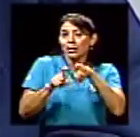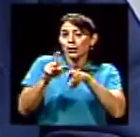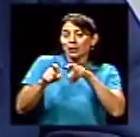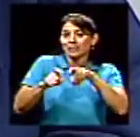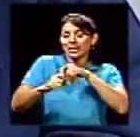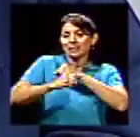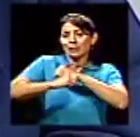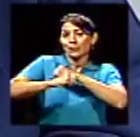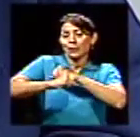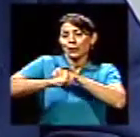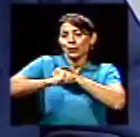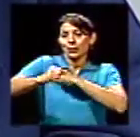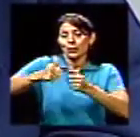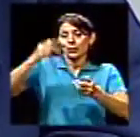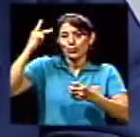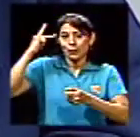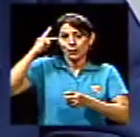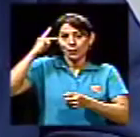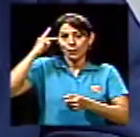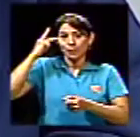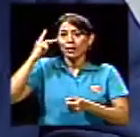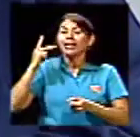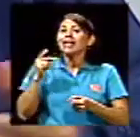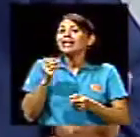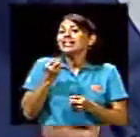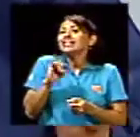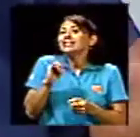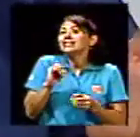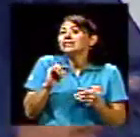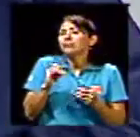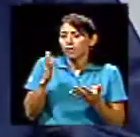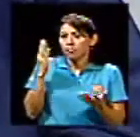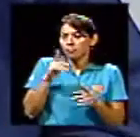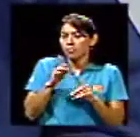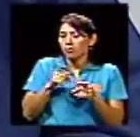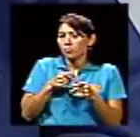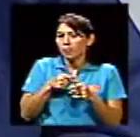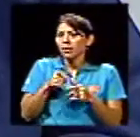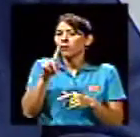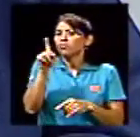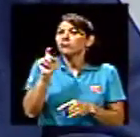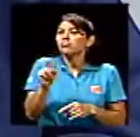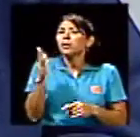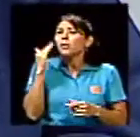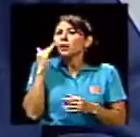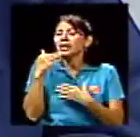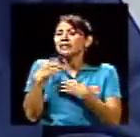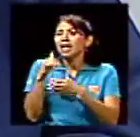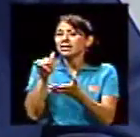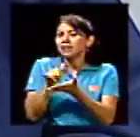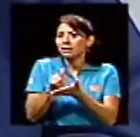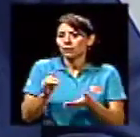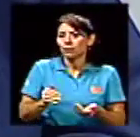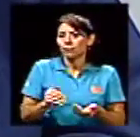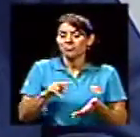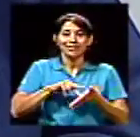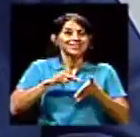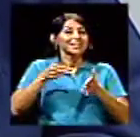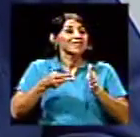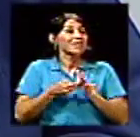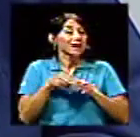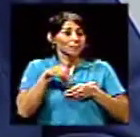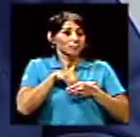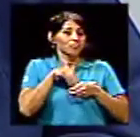Además de eso, si uno pudiera hacerlas o si se hicieran, digamos, ahora, ¿por qué se hace eso? Tal vez es un punto importante. Eso implica ahorros en